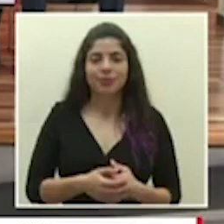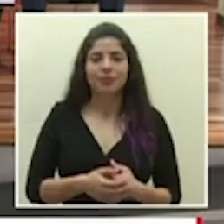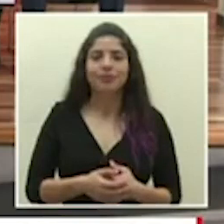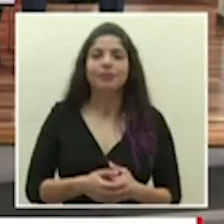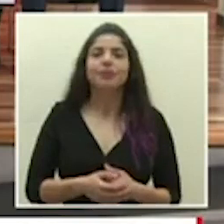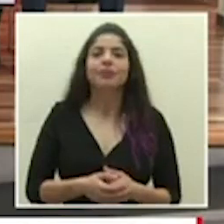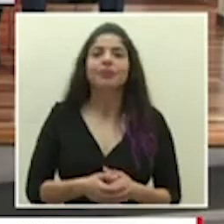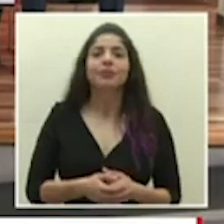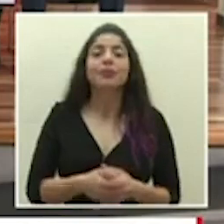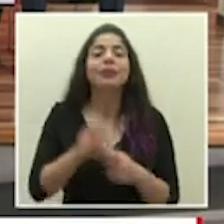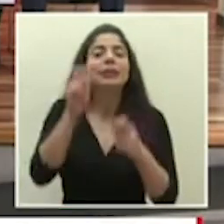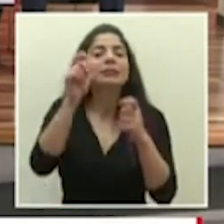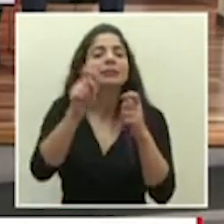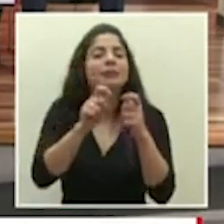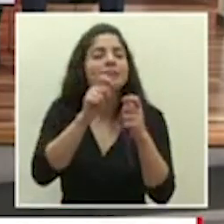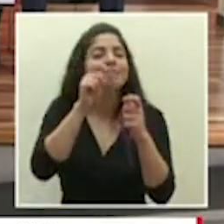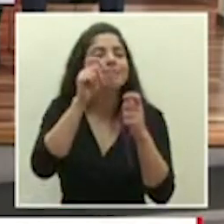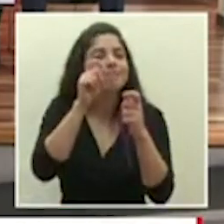precisamente